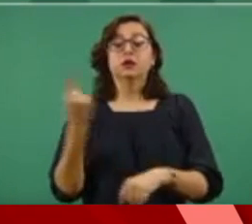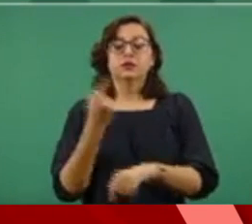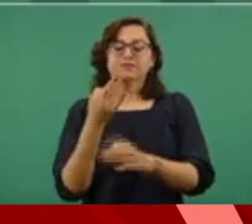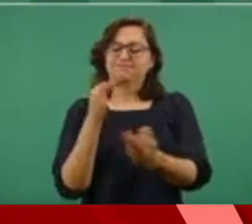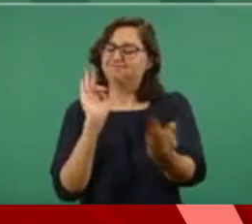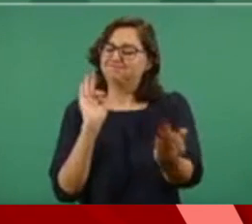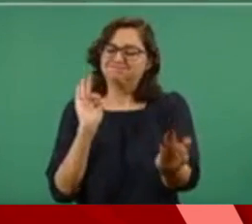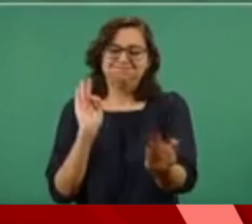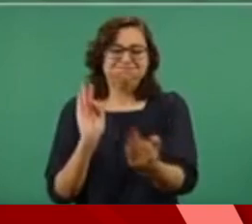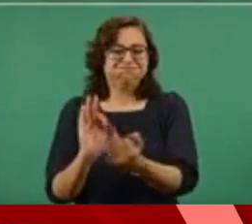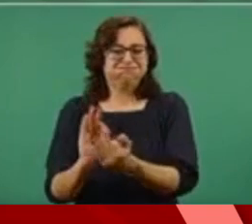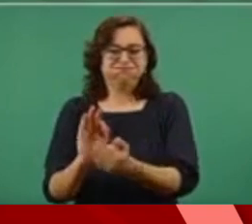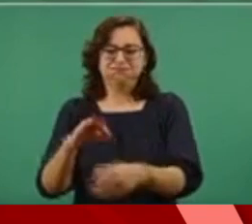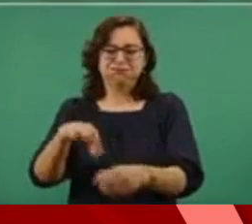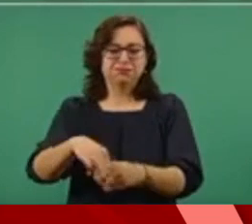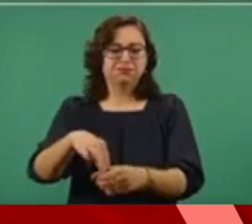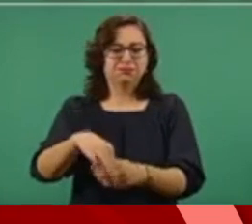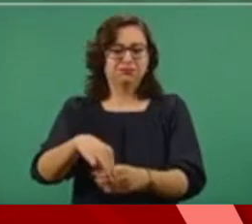elecciones. Gracias.